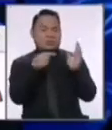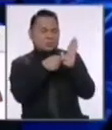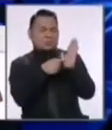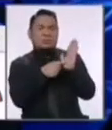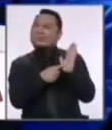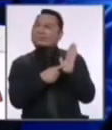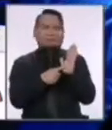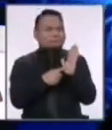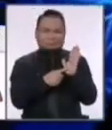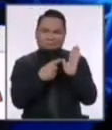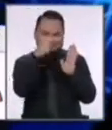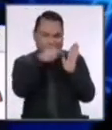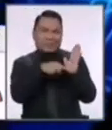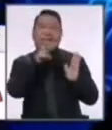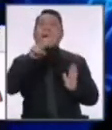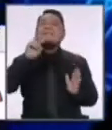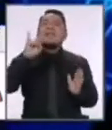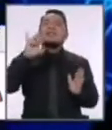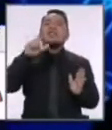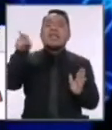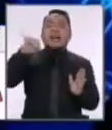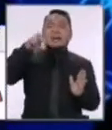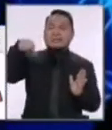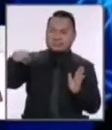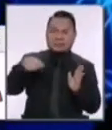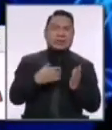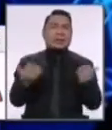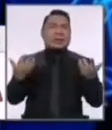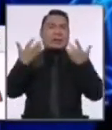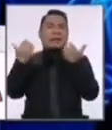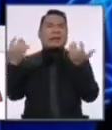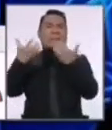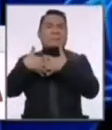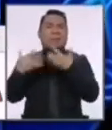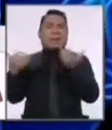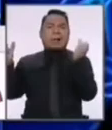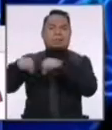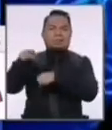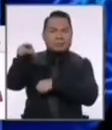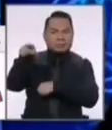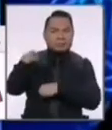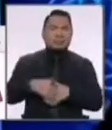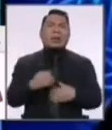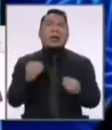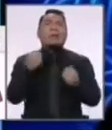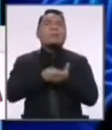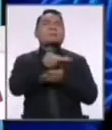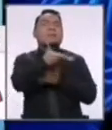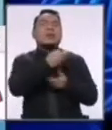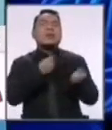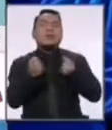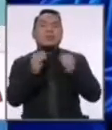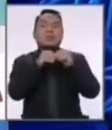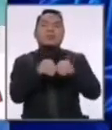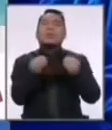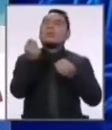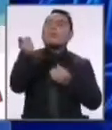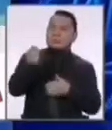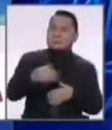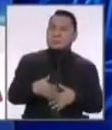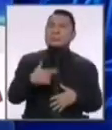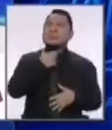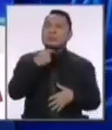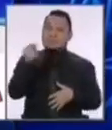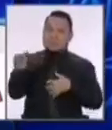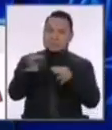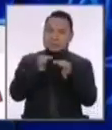inviable. Inviable. Encima quiere destruir a la empresa y con qué vamos a pagar el plan de gobierno que quiere implementar. Entonces nos